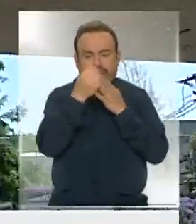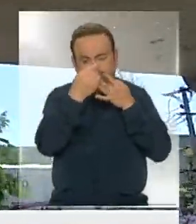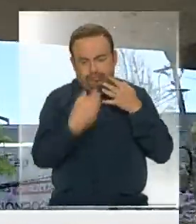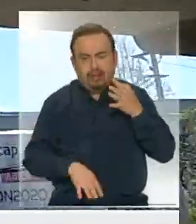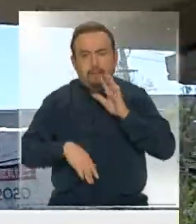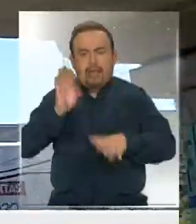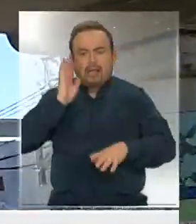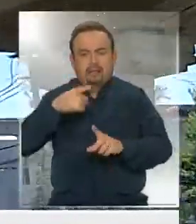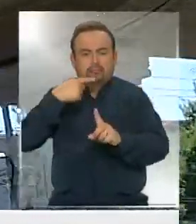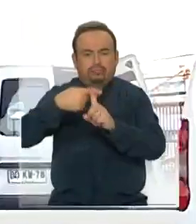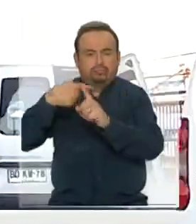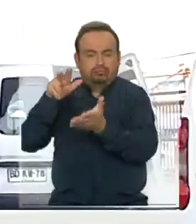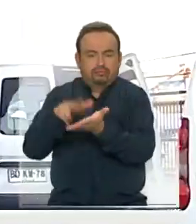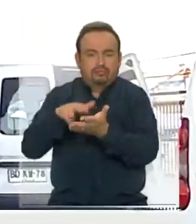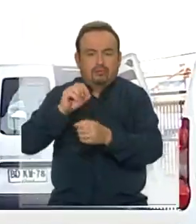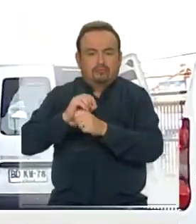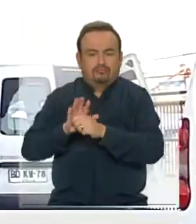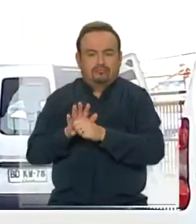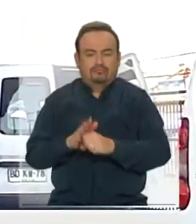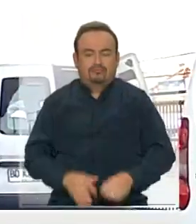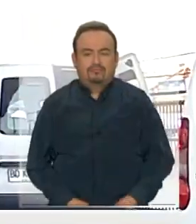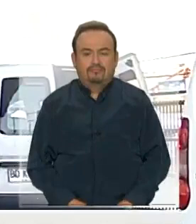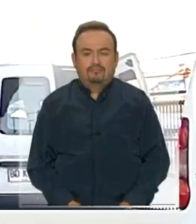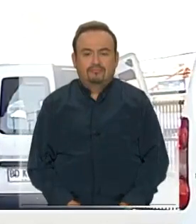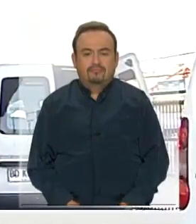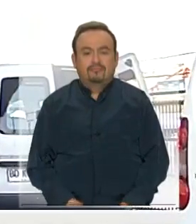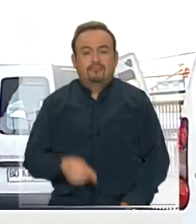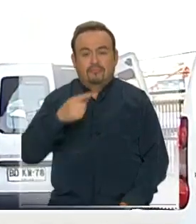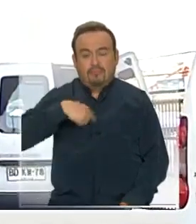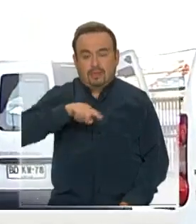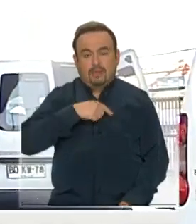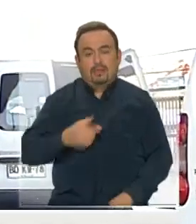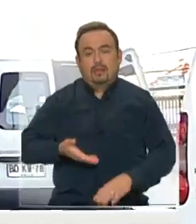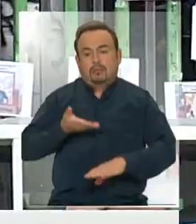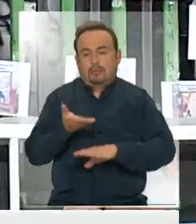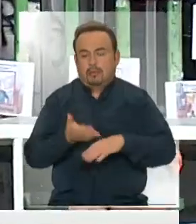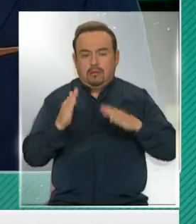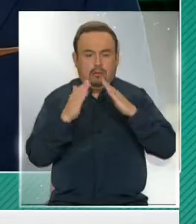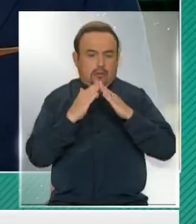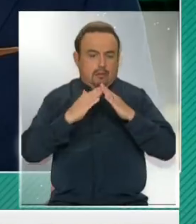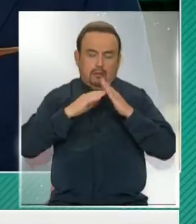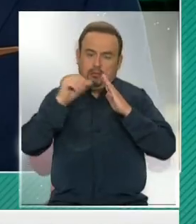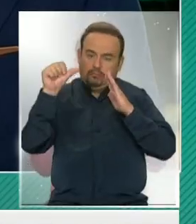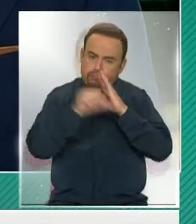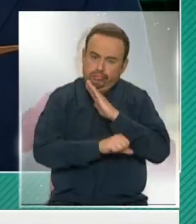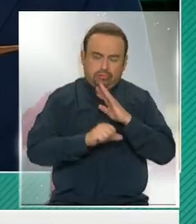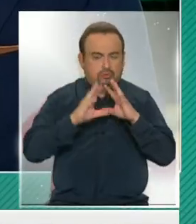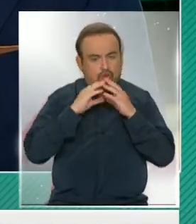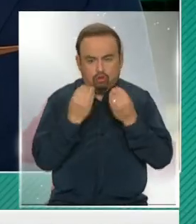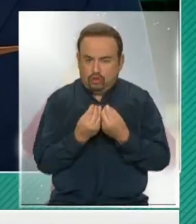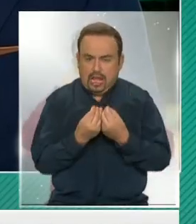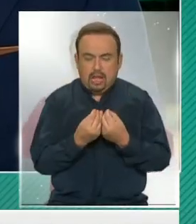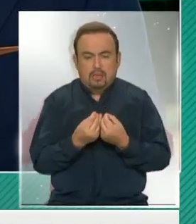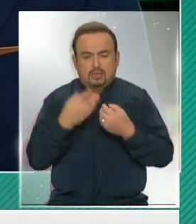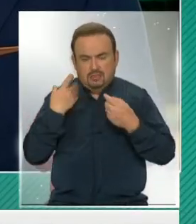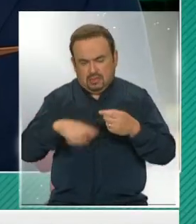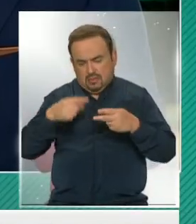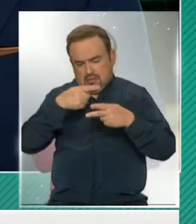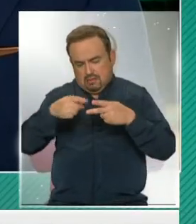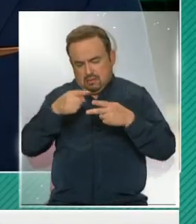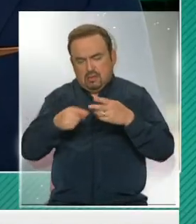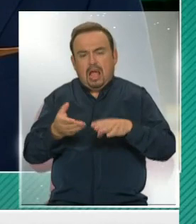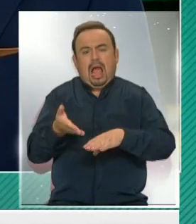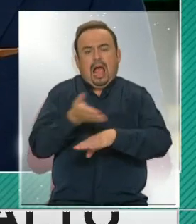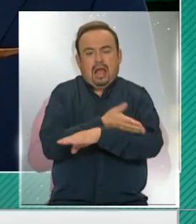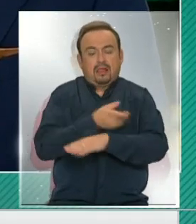más infectados por COVID-19. Sí, nosotros venimos pidiendo una cuarentena total ya hace varias semanas atrás. De